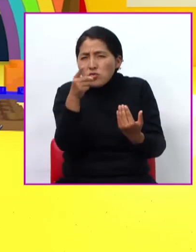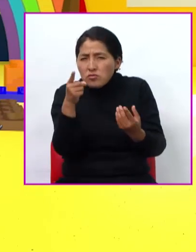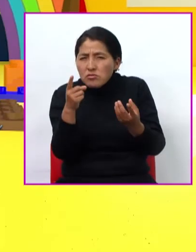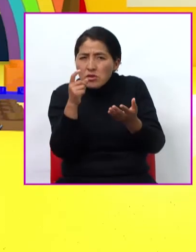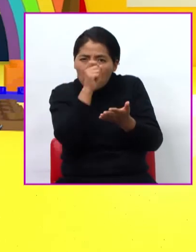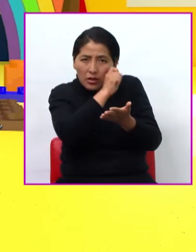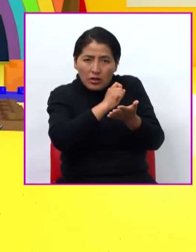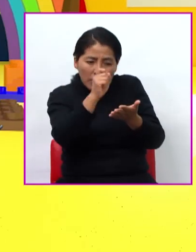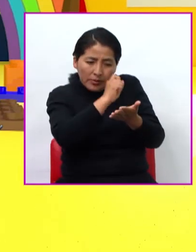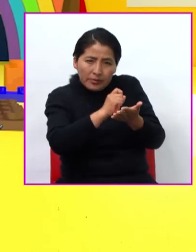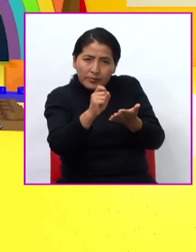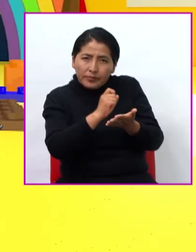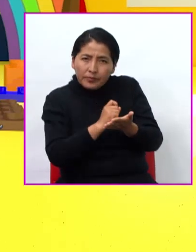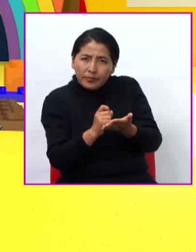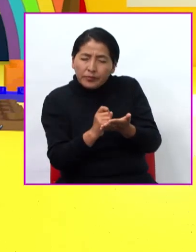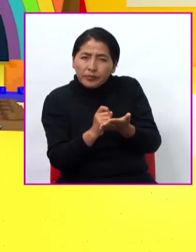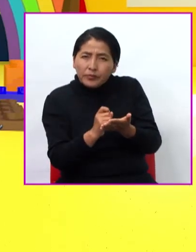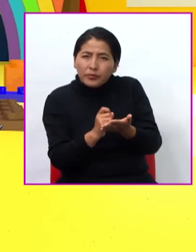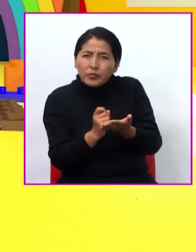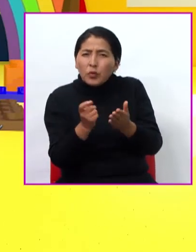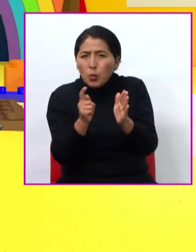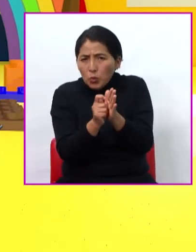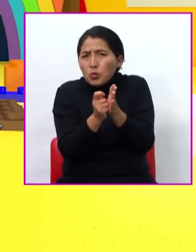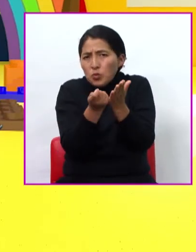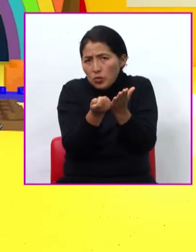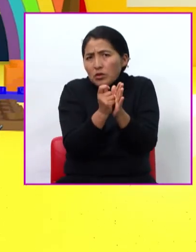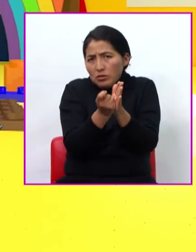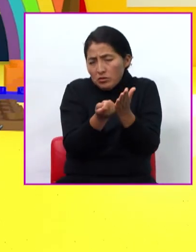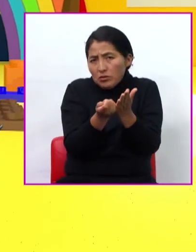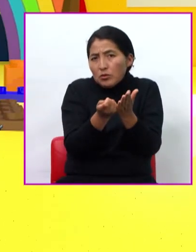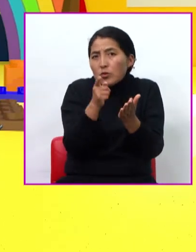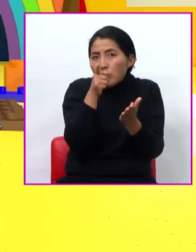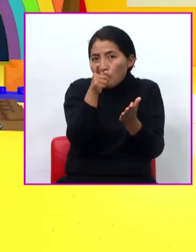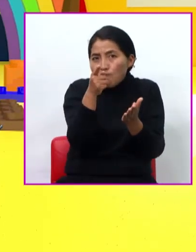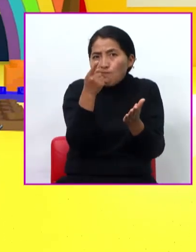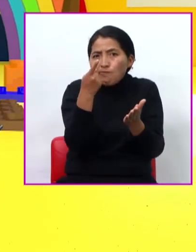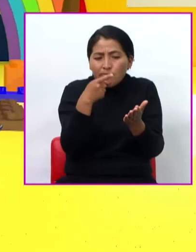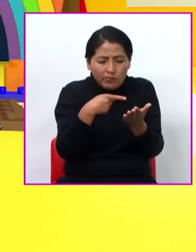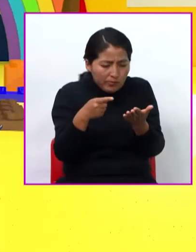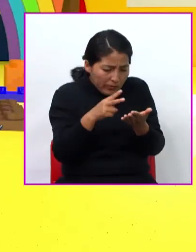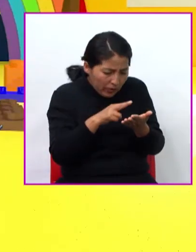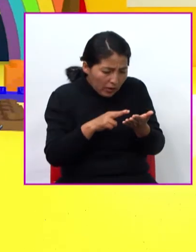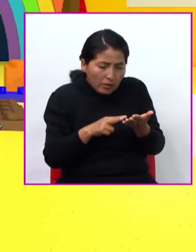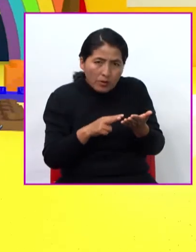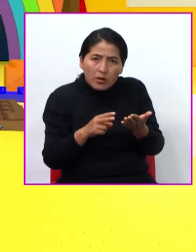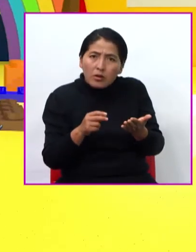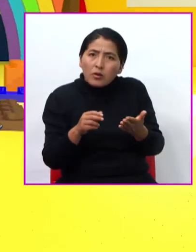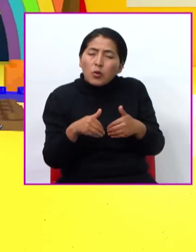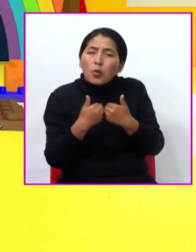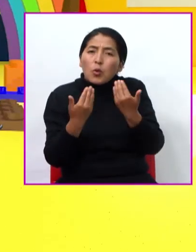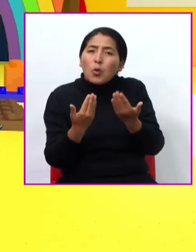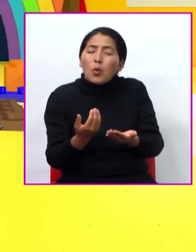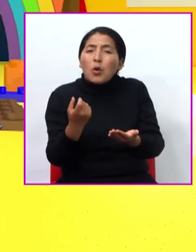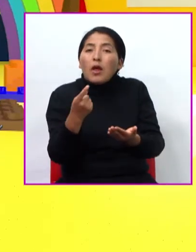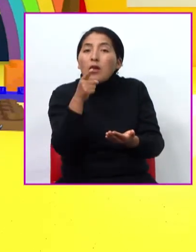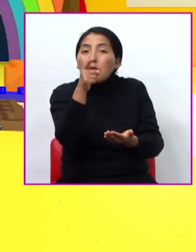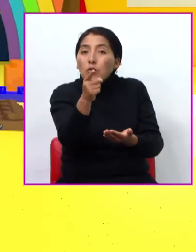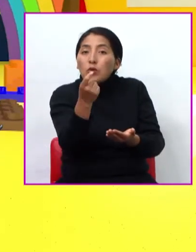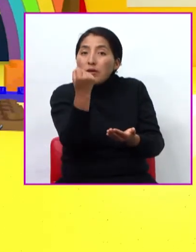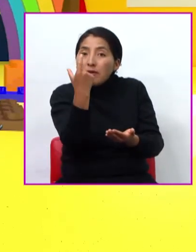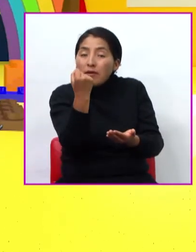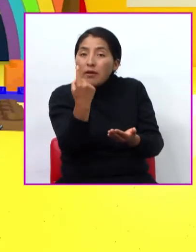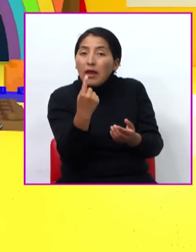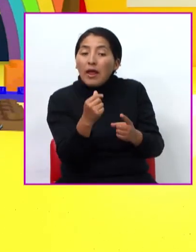escribir en algún momento un texto, nosotros tenemos que darnos cuenta que tenga concordancia